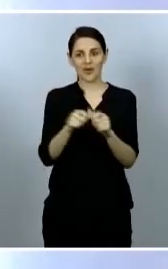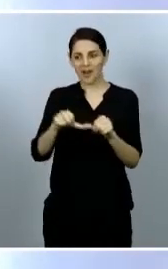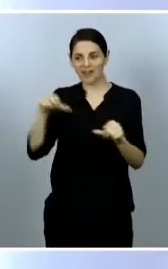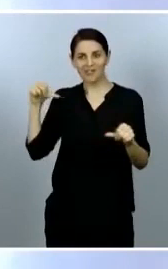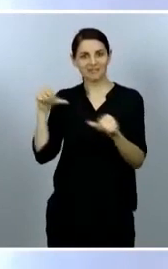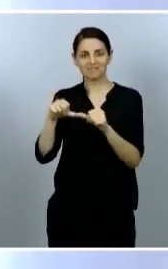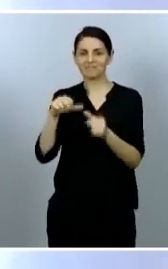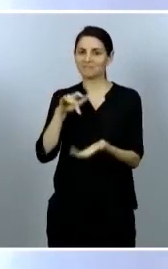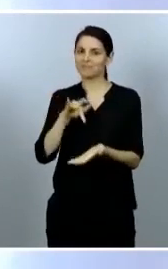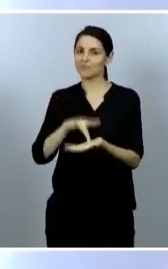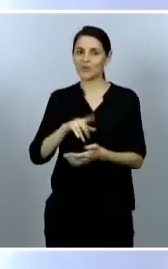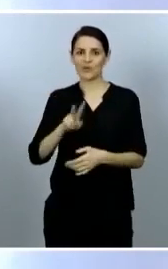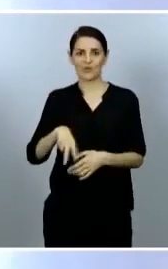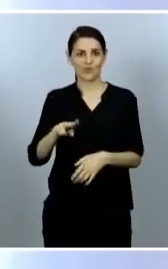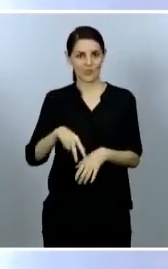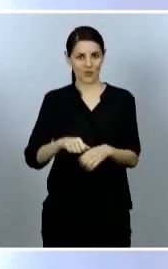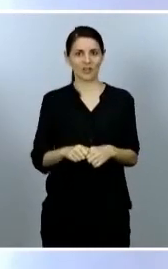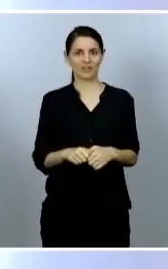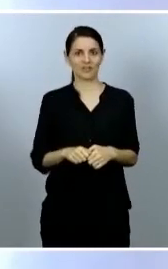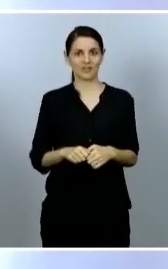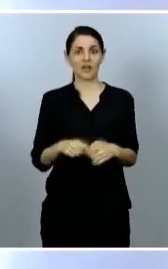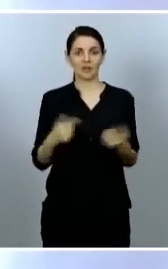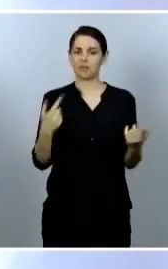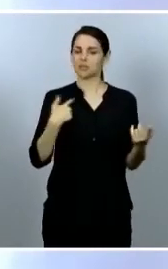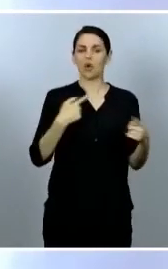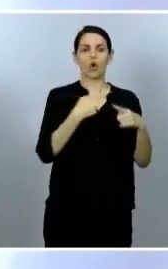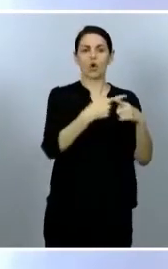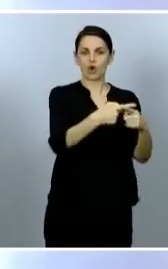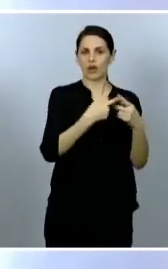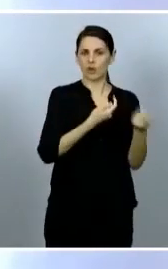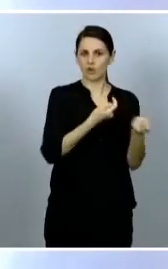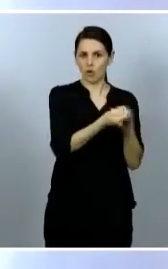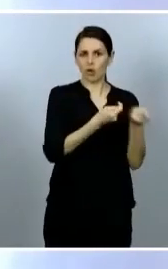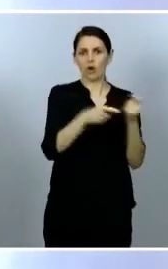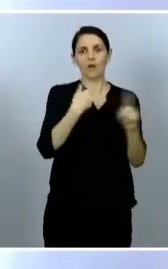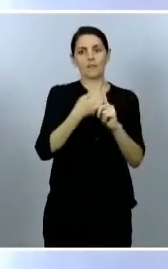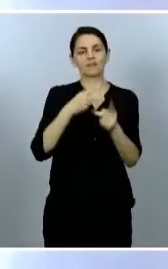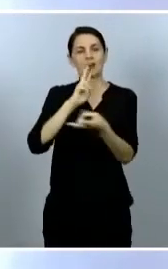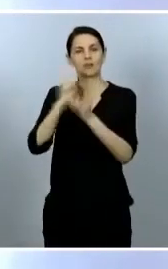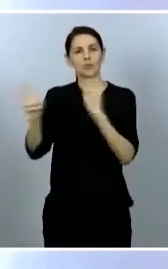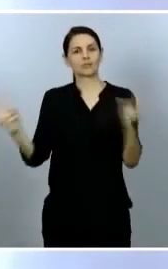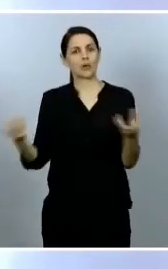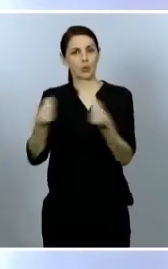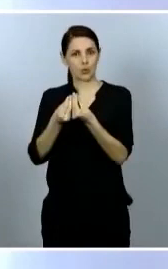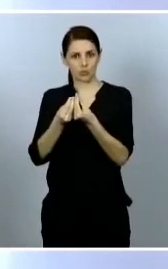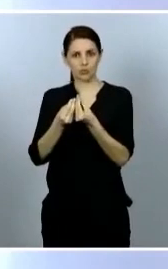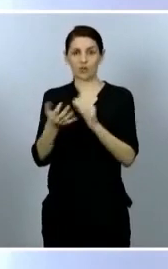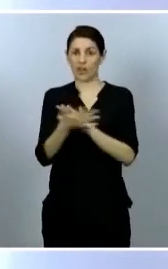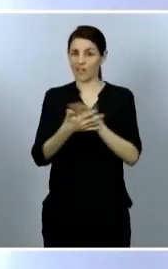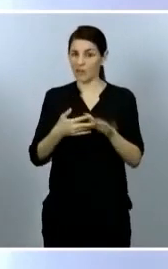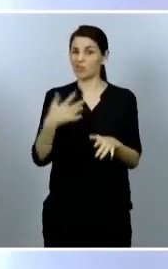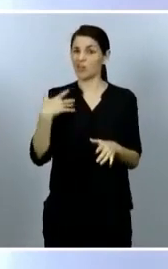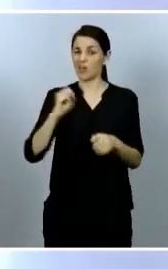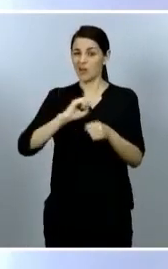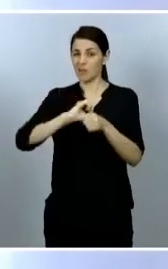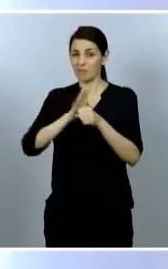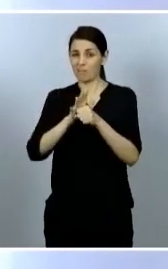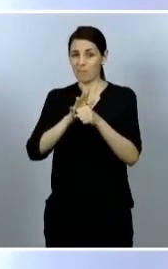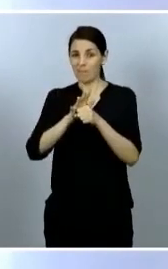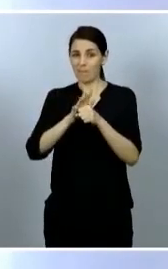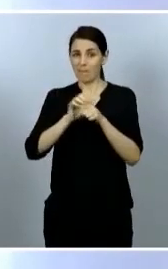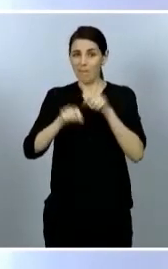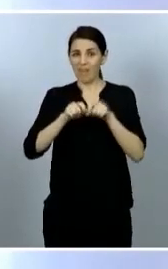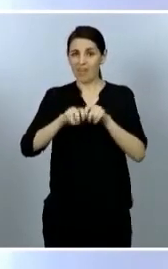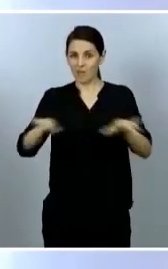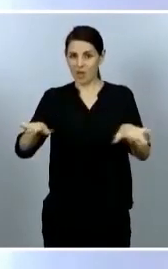coordinación y en materia de respuesta conjunta ante la mayor pandemia en 100 años que hemos vivido. Y la tercera lección o